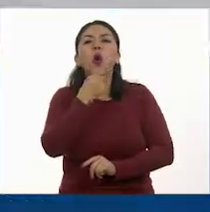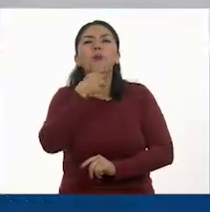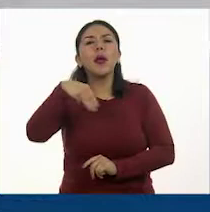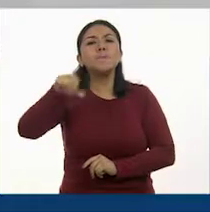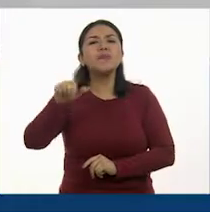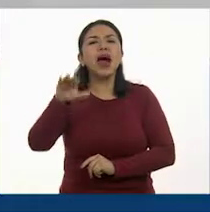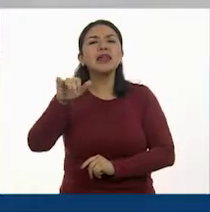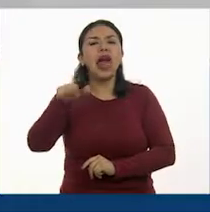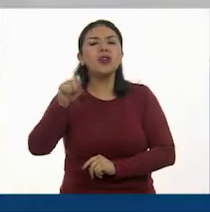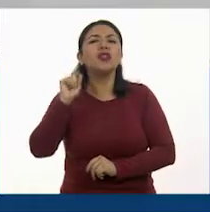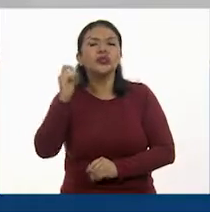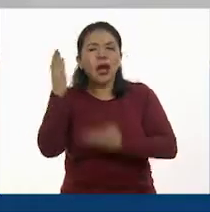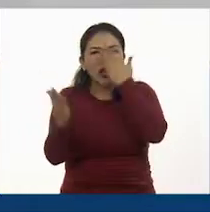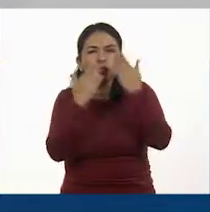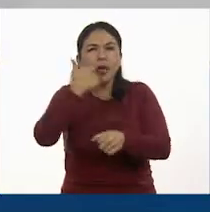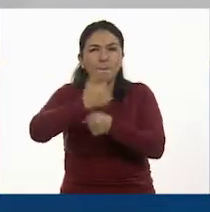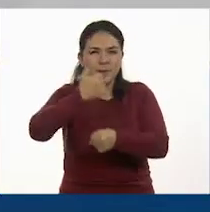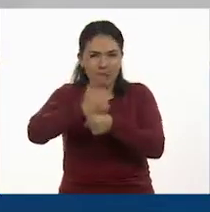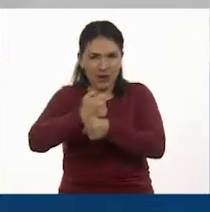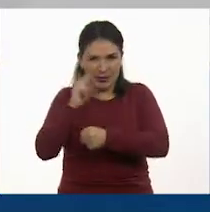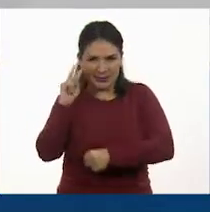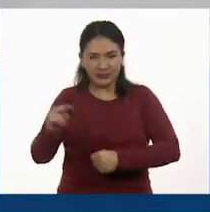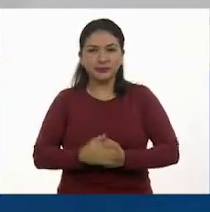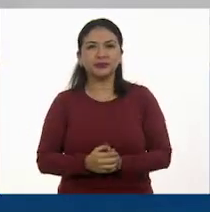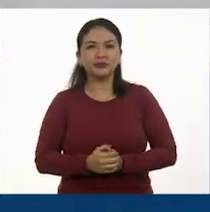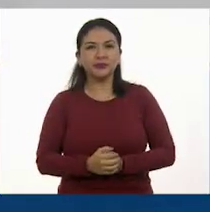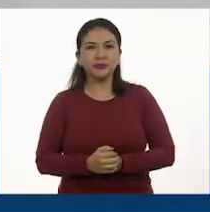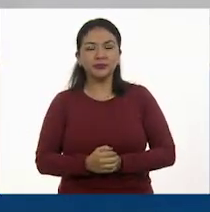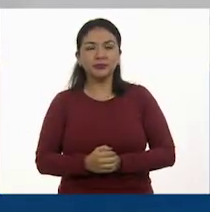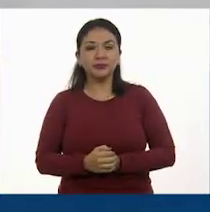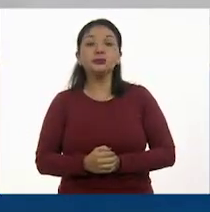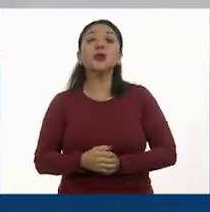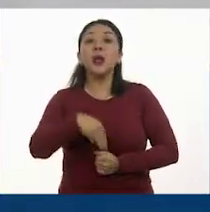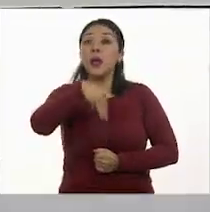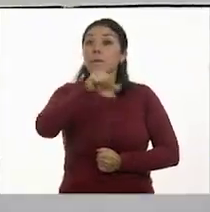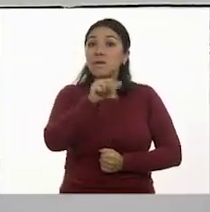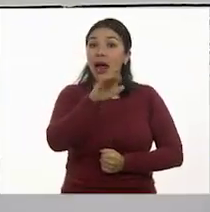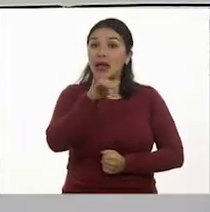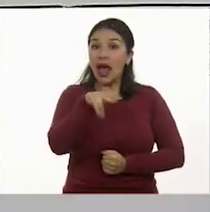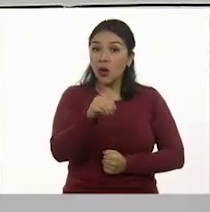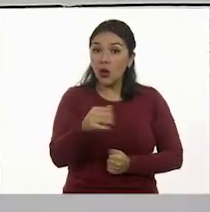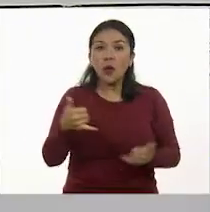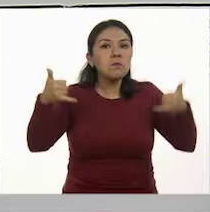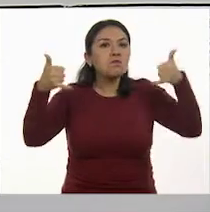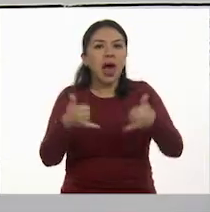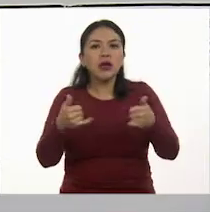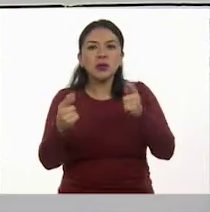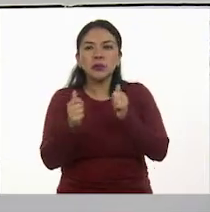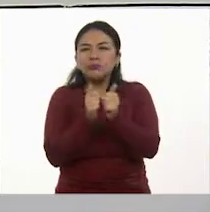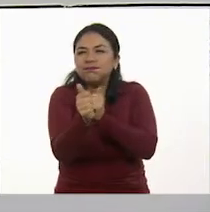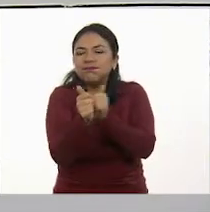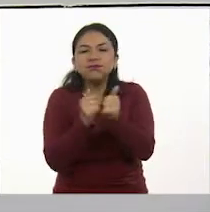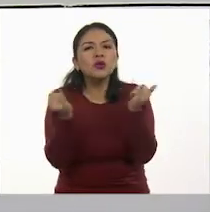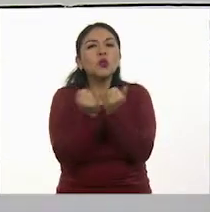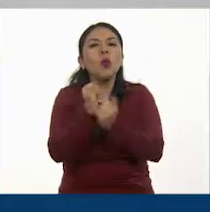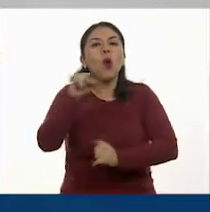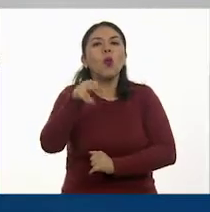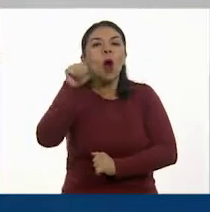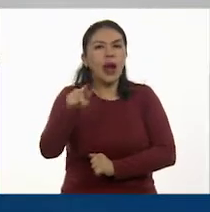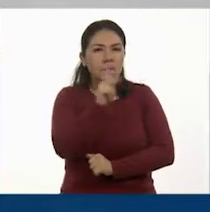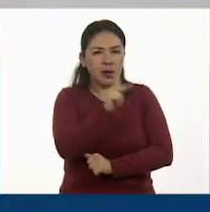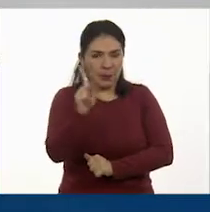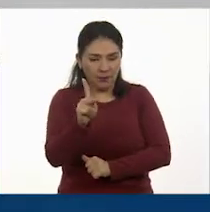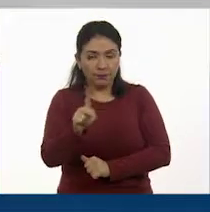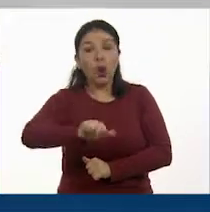es un alumno de primaria. Ok, Mariano va a empate que Juana. Ajá. Ahora, fíjense bien, tenemos